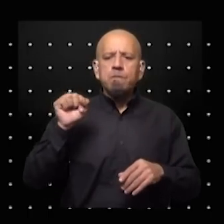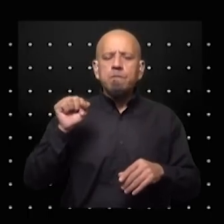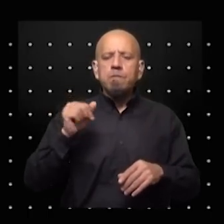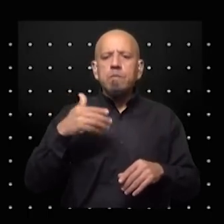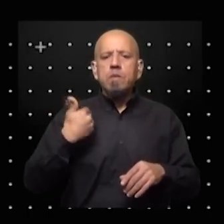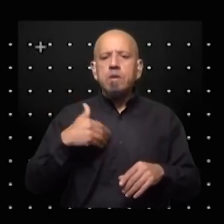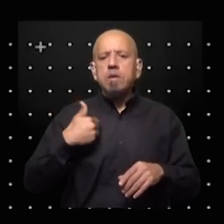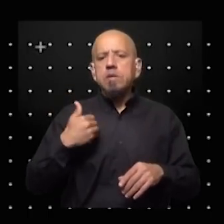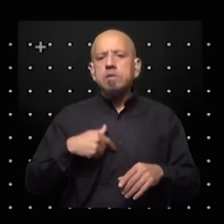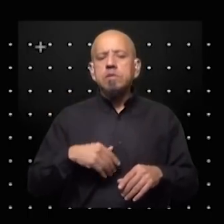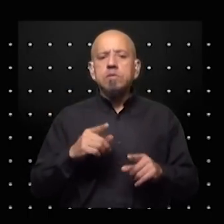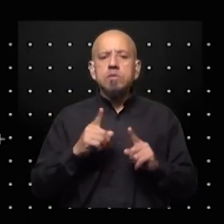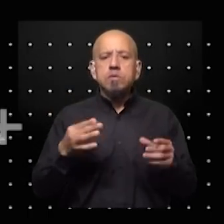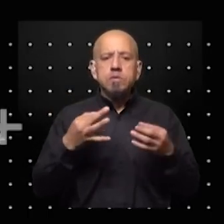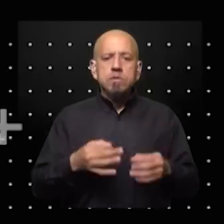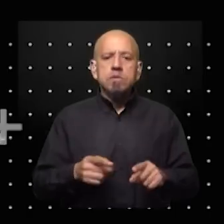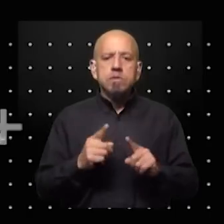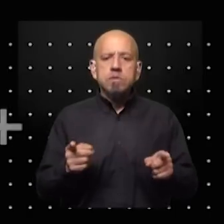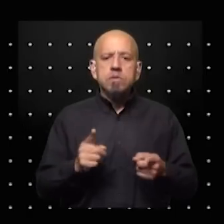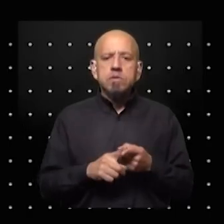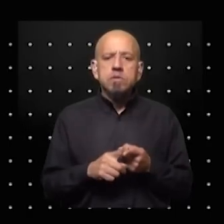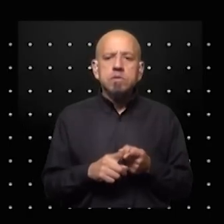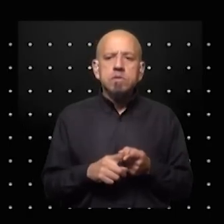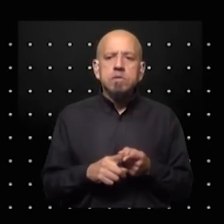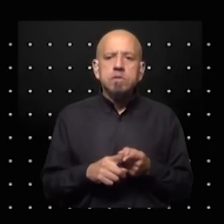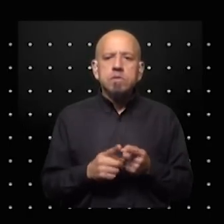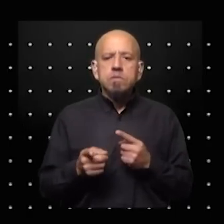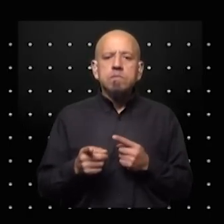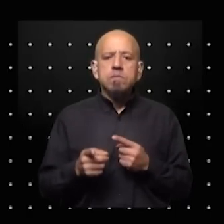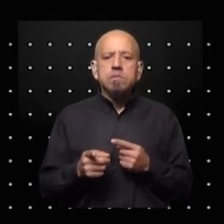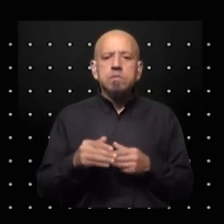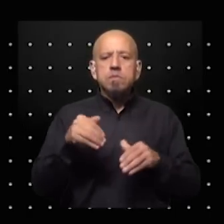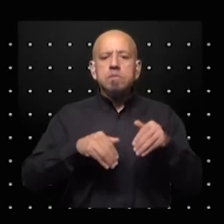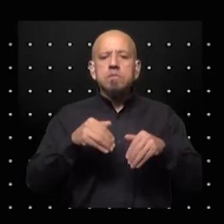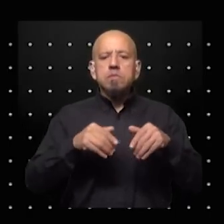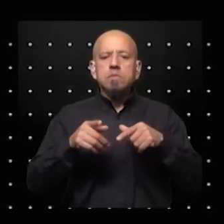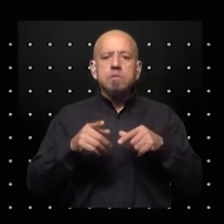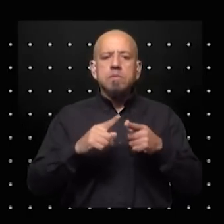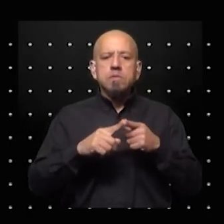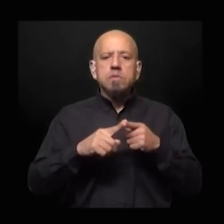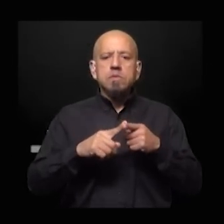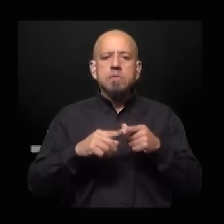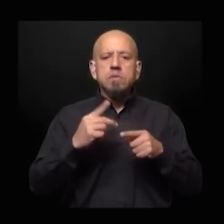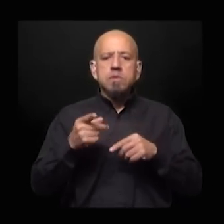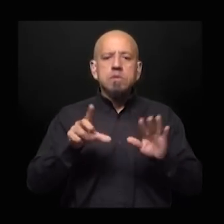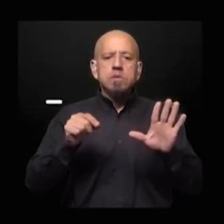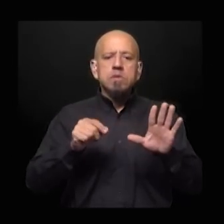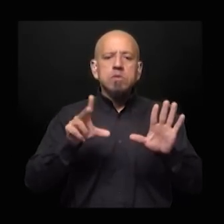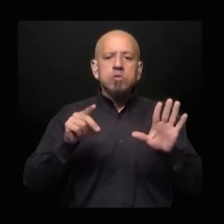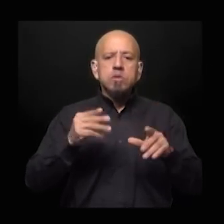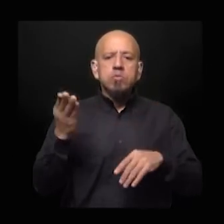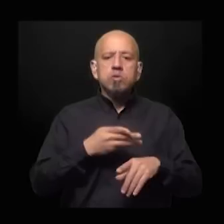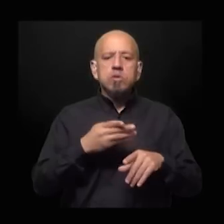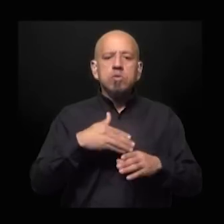no se pueden tomar en serio que va a ser de vuelta una elección donde las dos fuerzas mayoritarias que reúnan el 70-80% de los